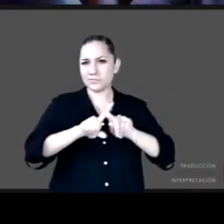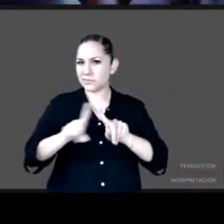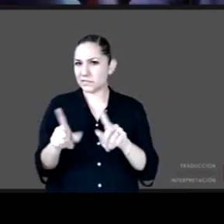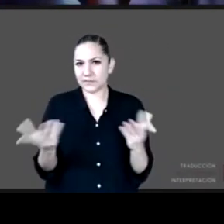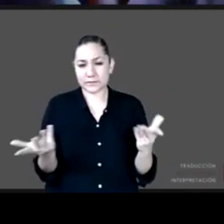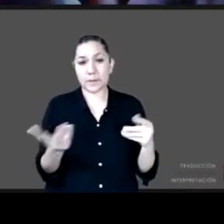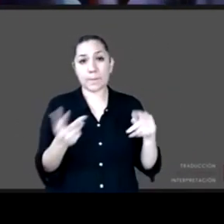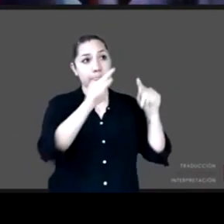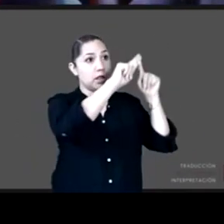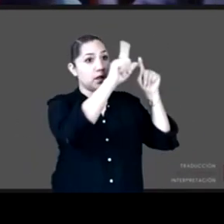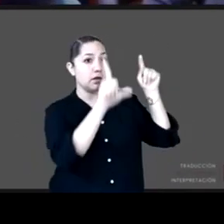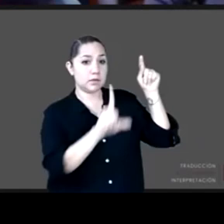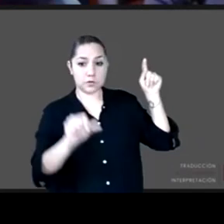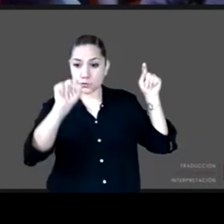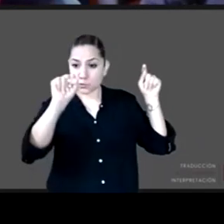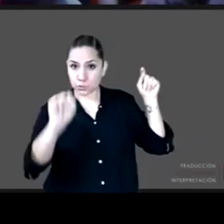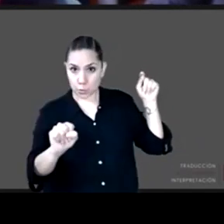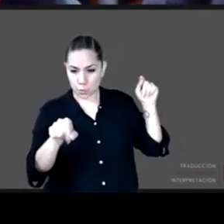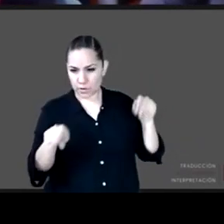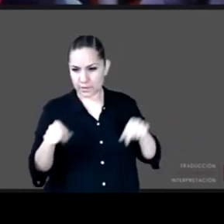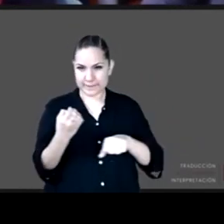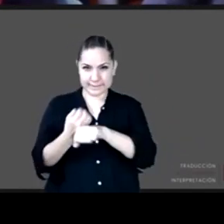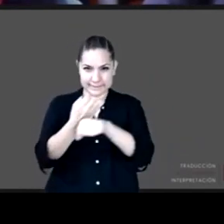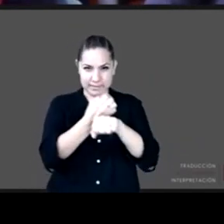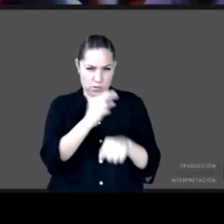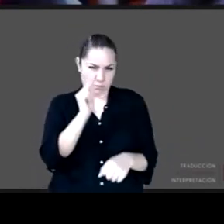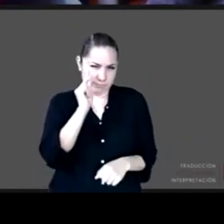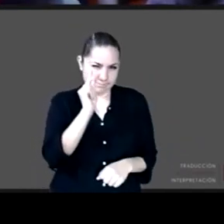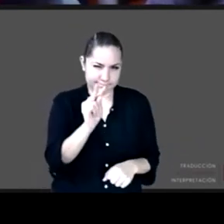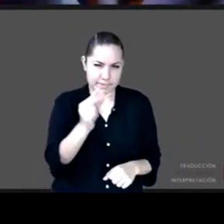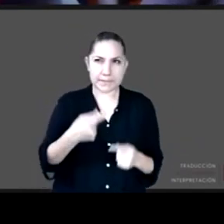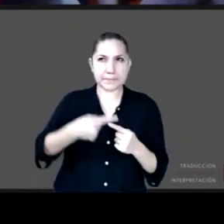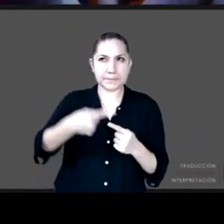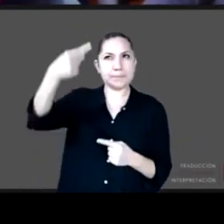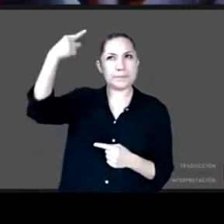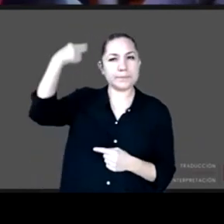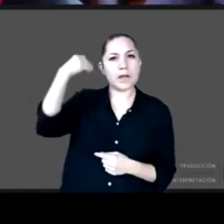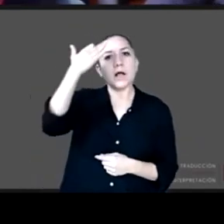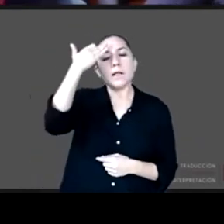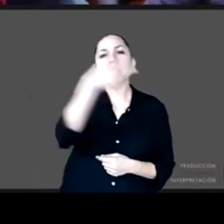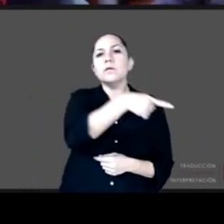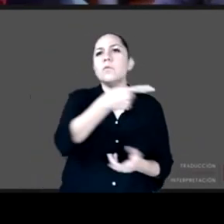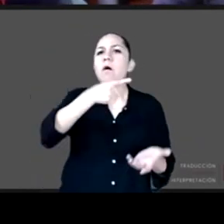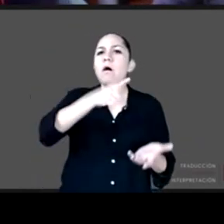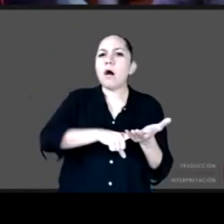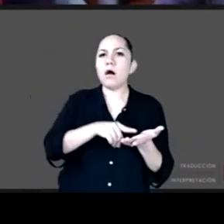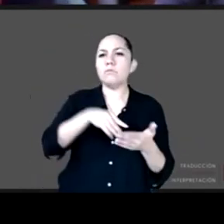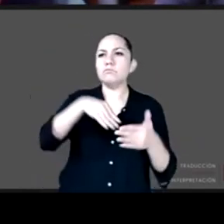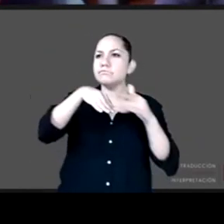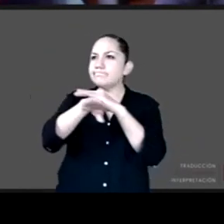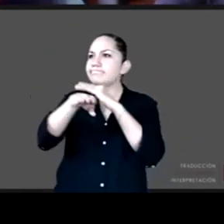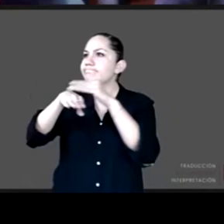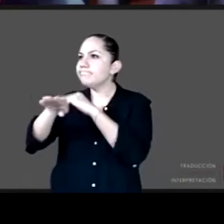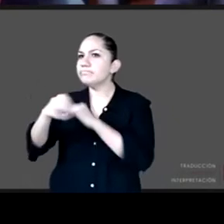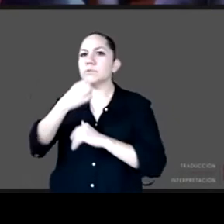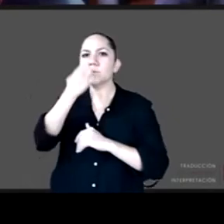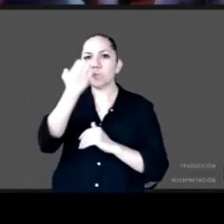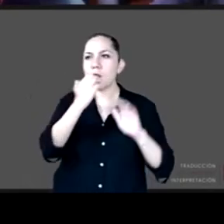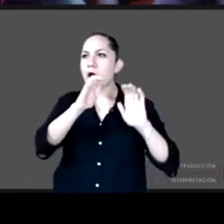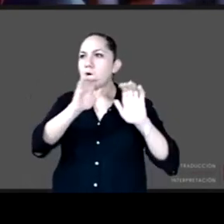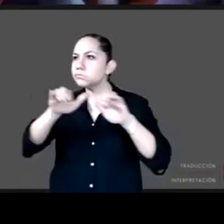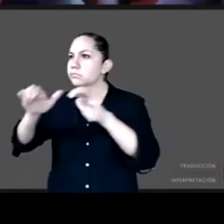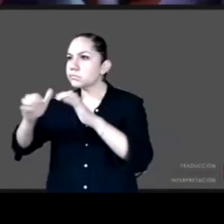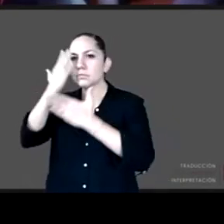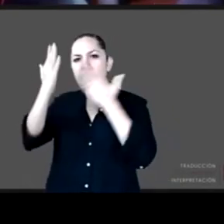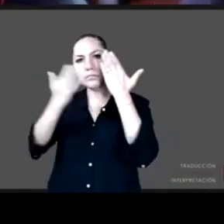el acceso a la educación por diferentes motivos es muy precario y además no solamente